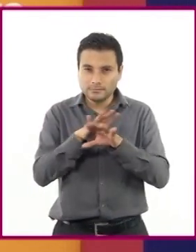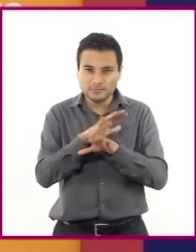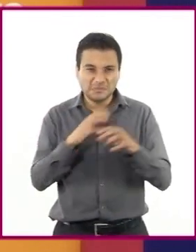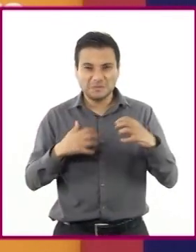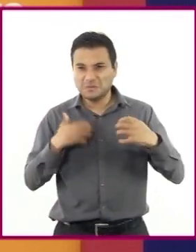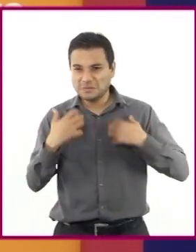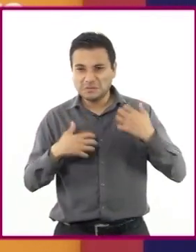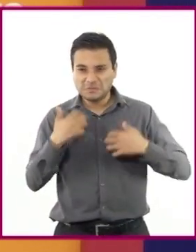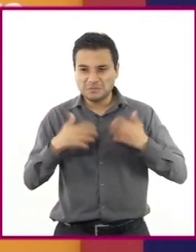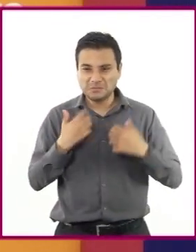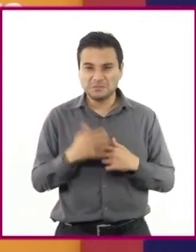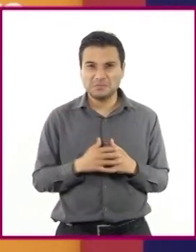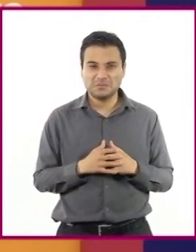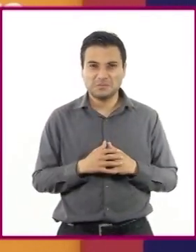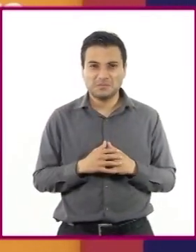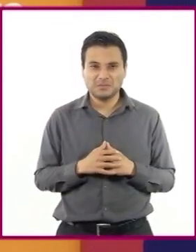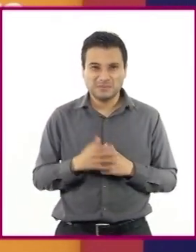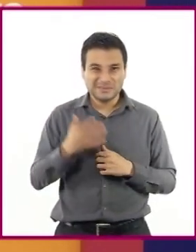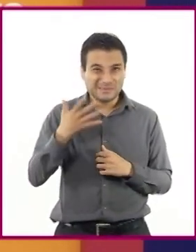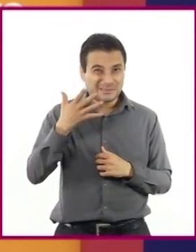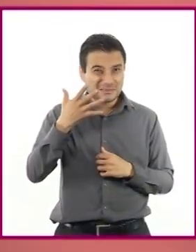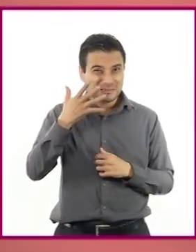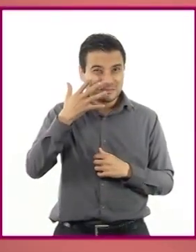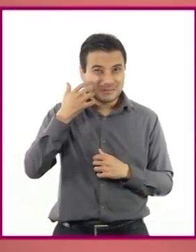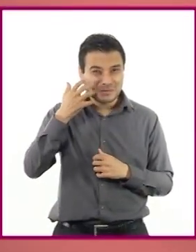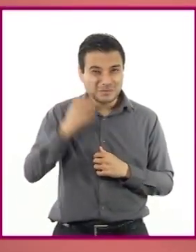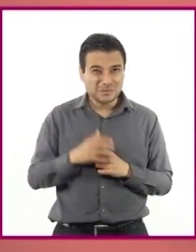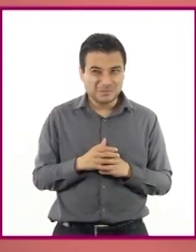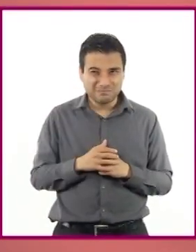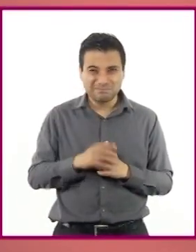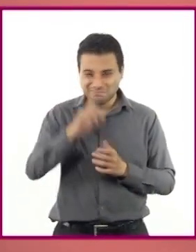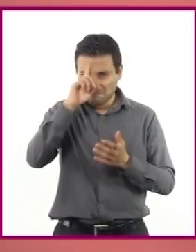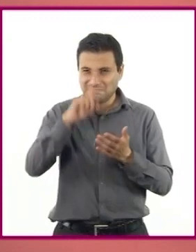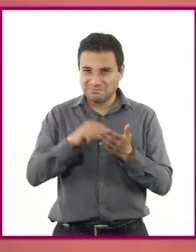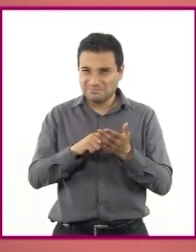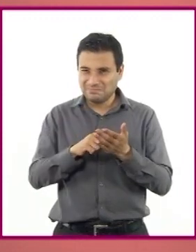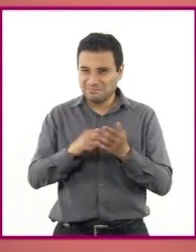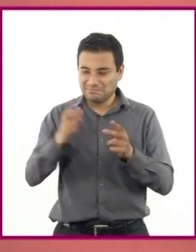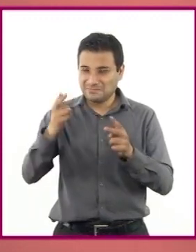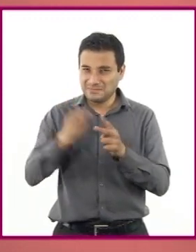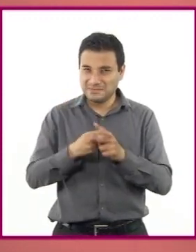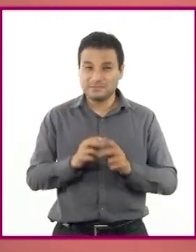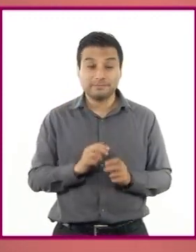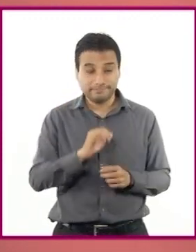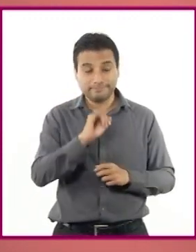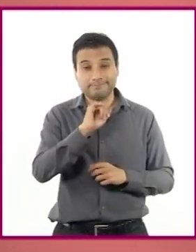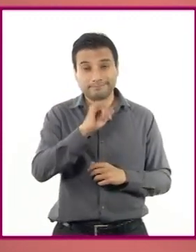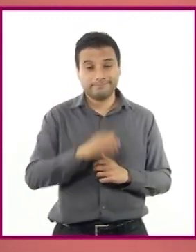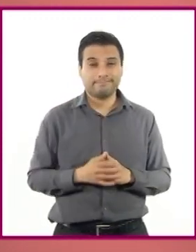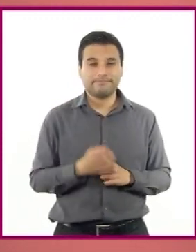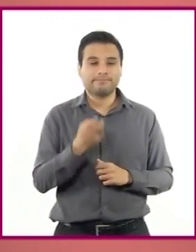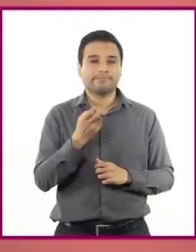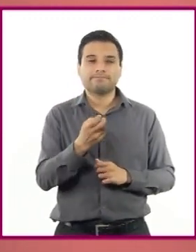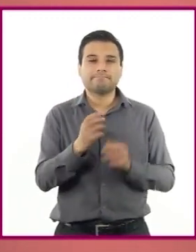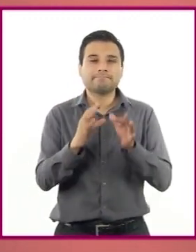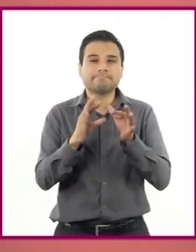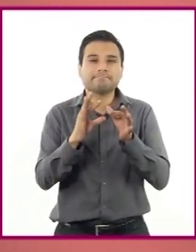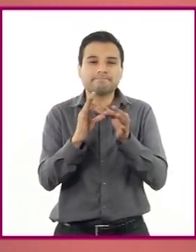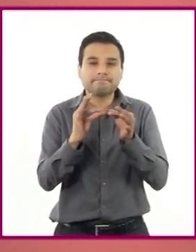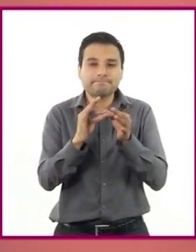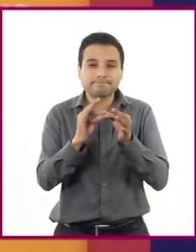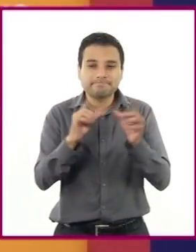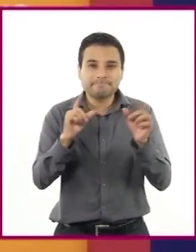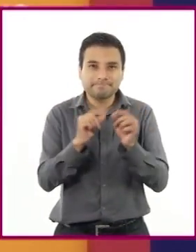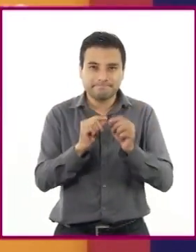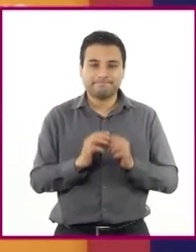el pobre gato es el que va a pagar los platos rotos. Así es, Enrique. Este es solo un fragmento del cuento original,